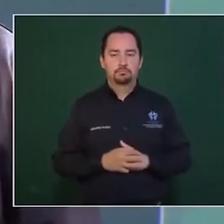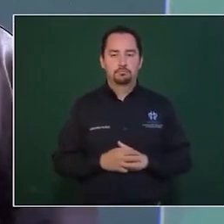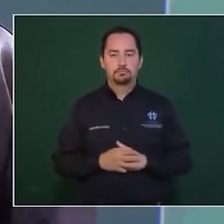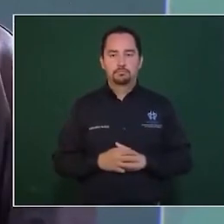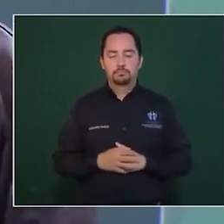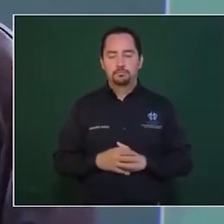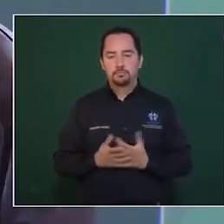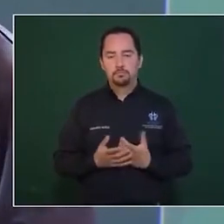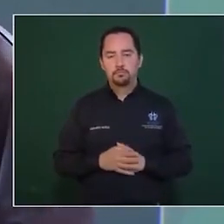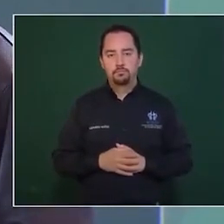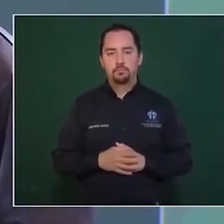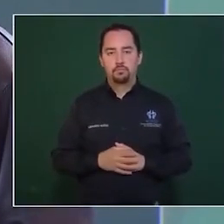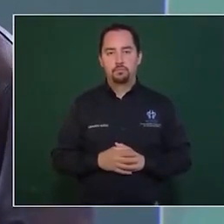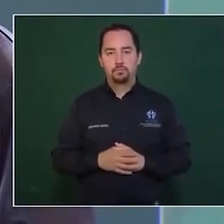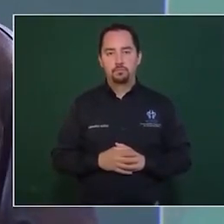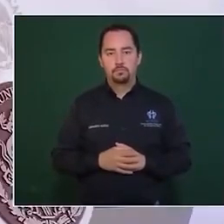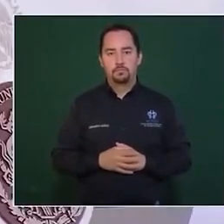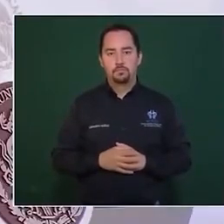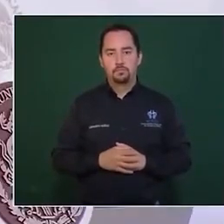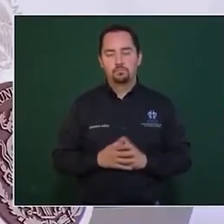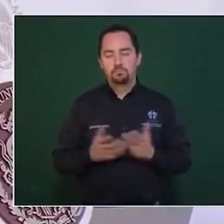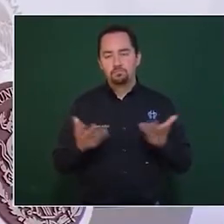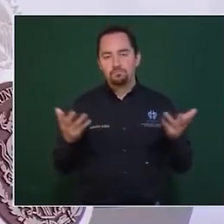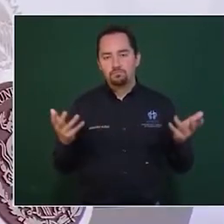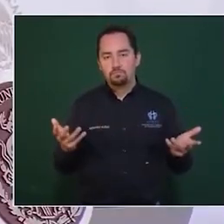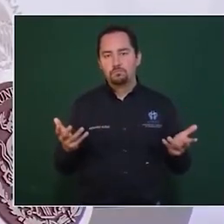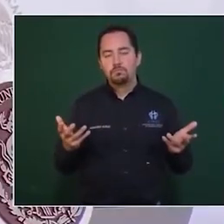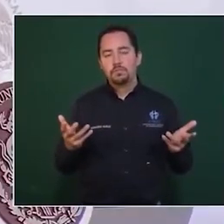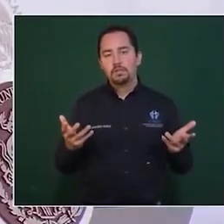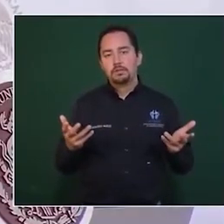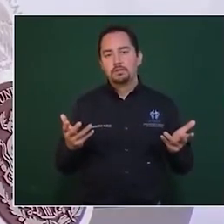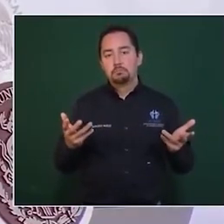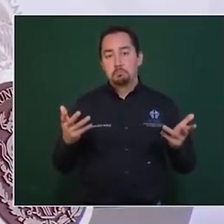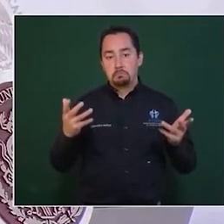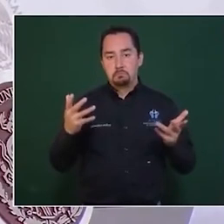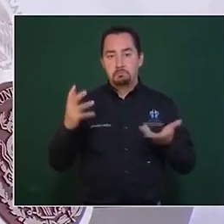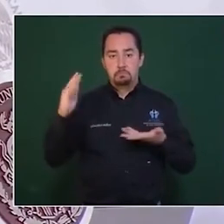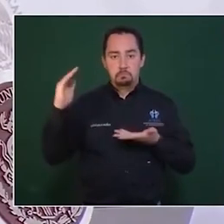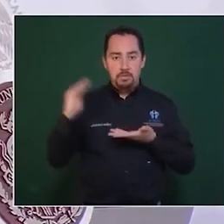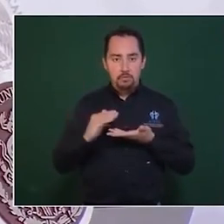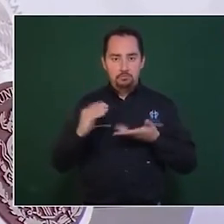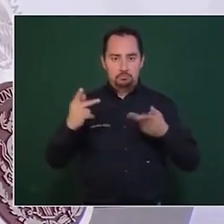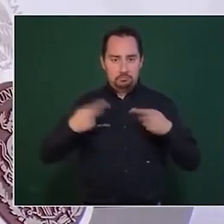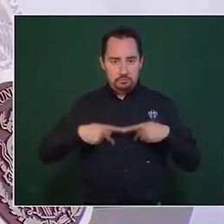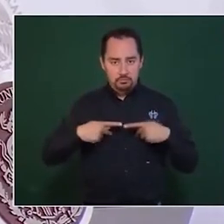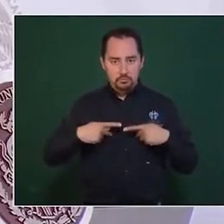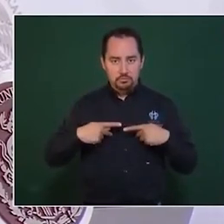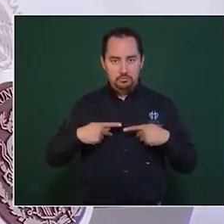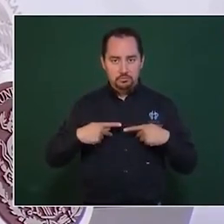Mientras, la minoría vive